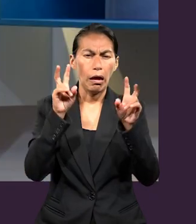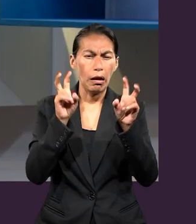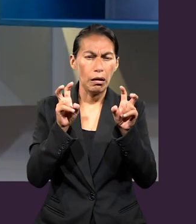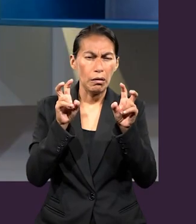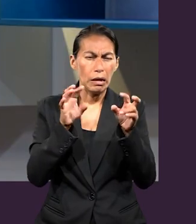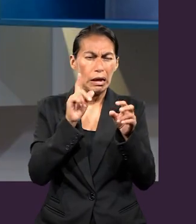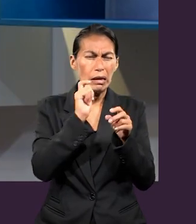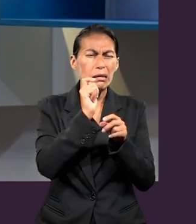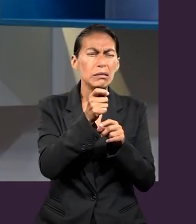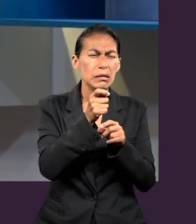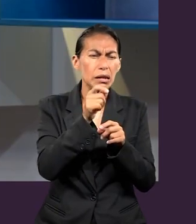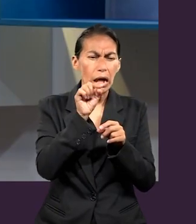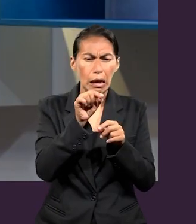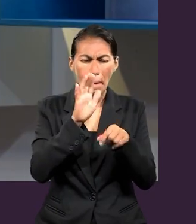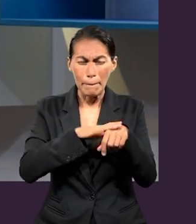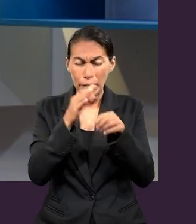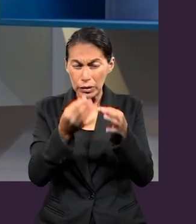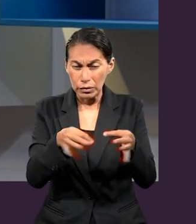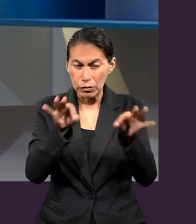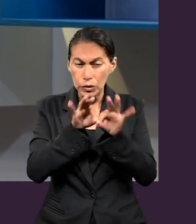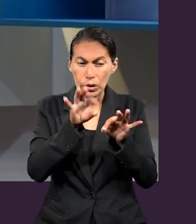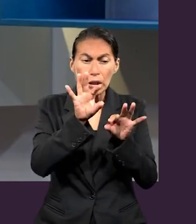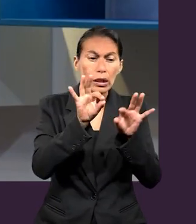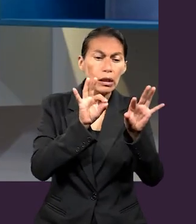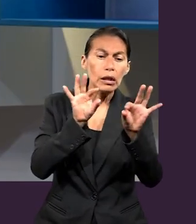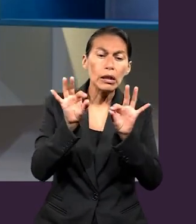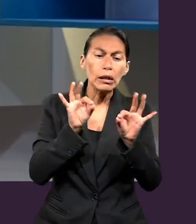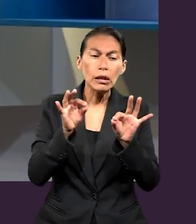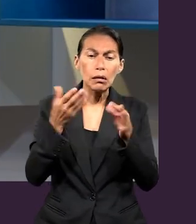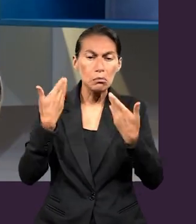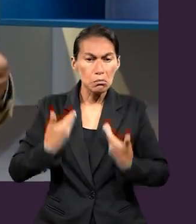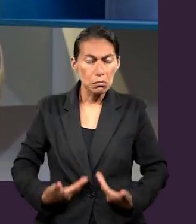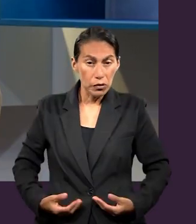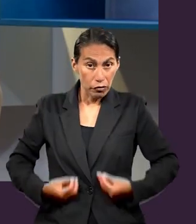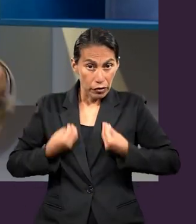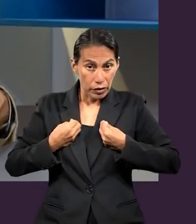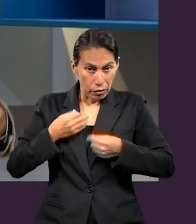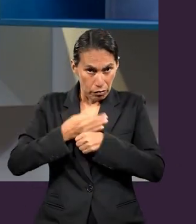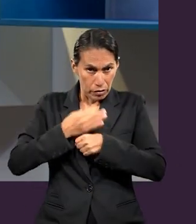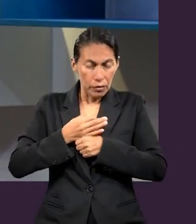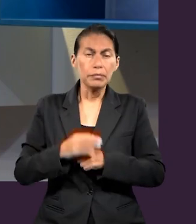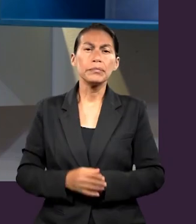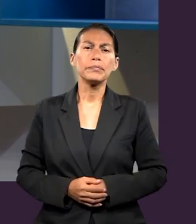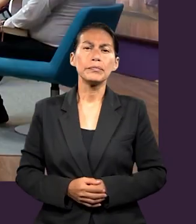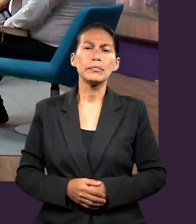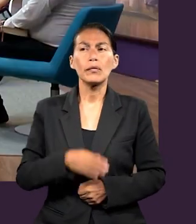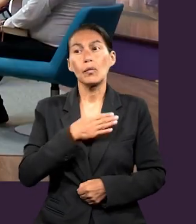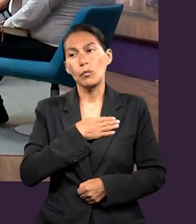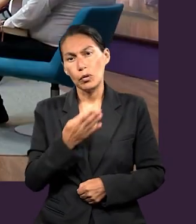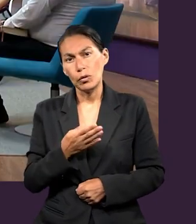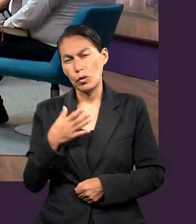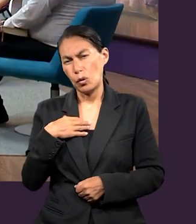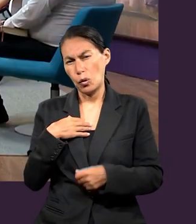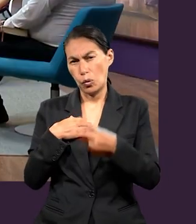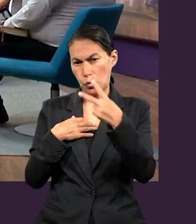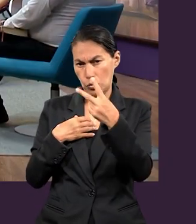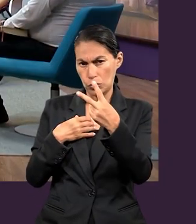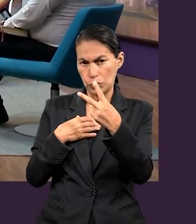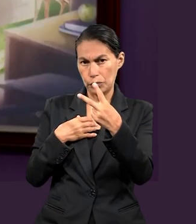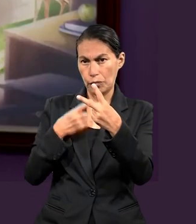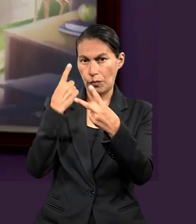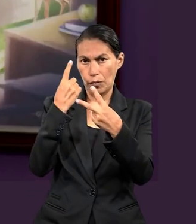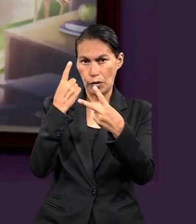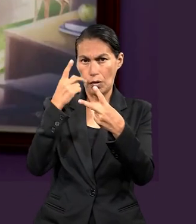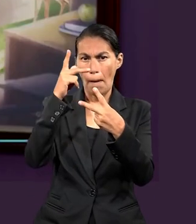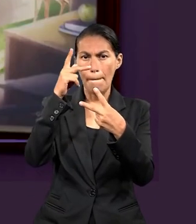¿qué temas podríamos resaltar que podrían ser relevantes para nuestra vida hoy? Bueno, yo tengo dos